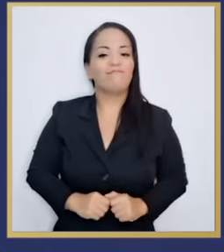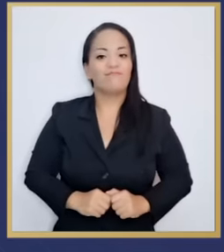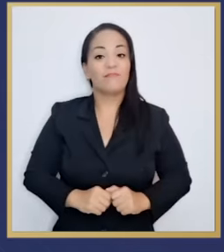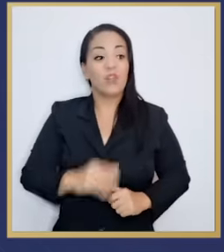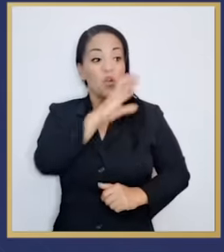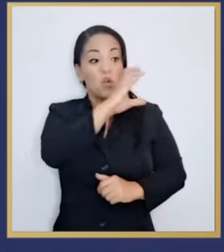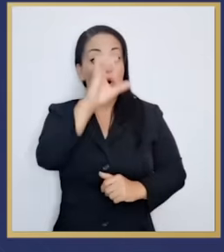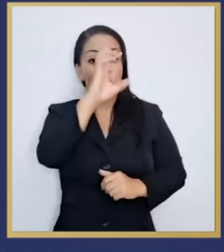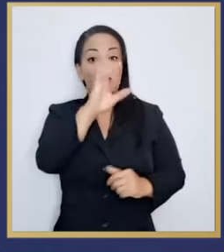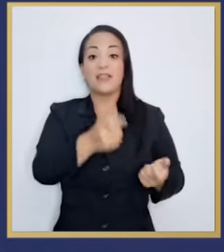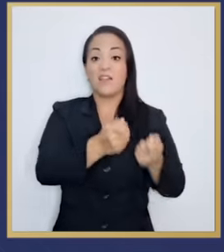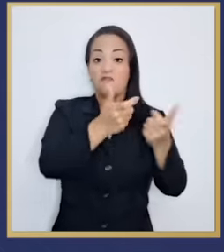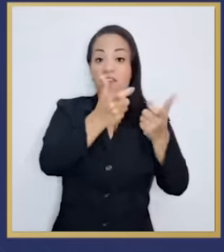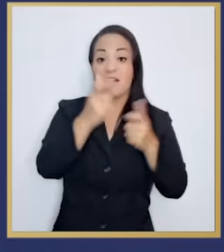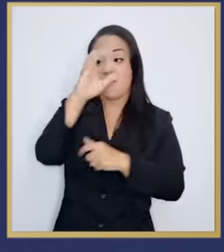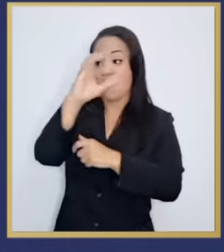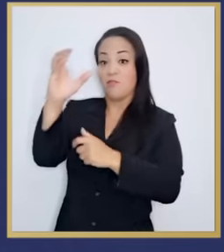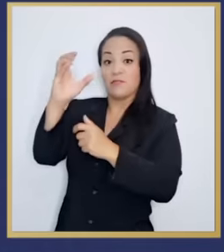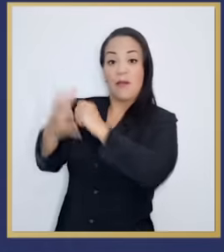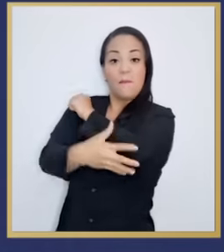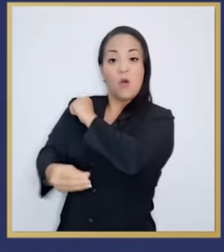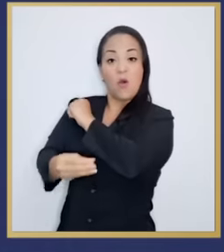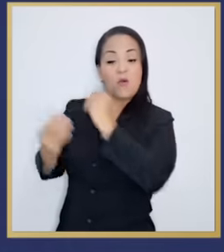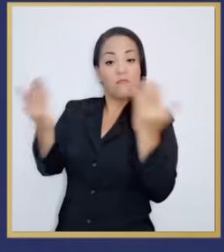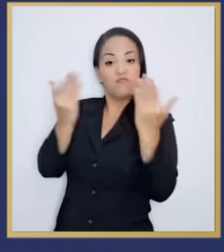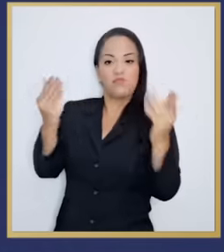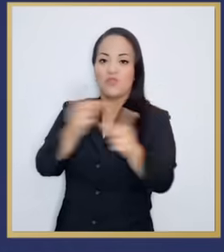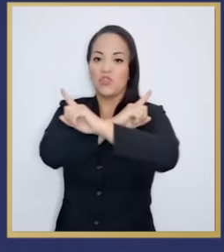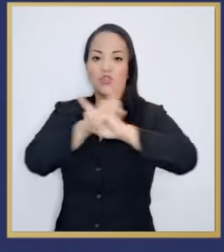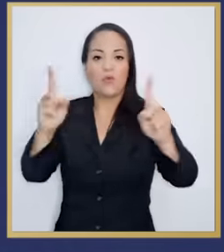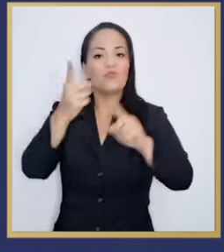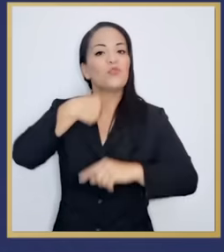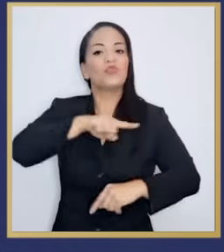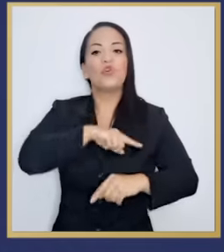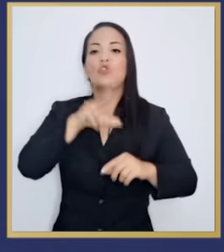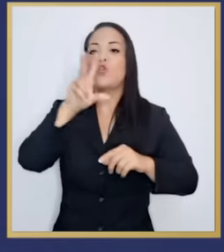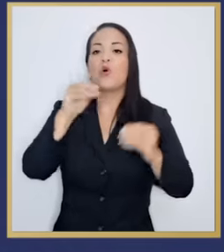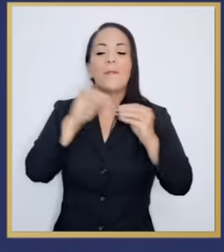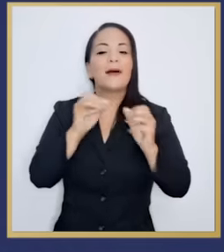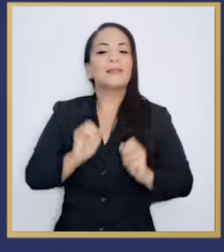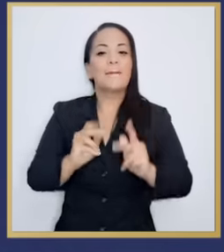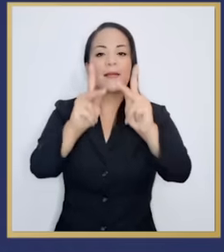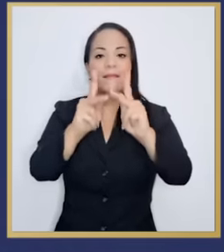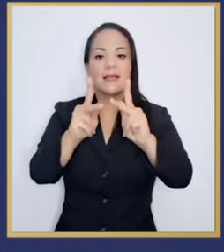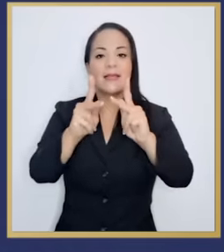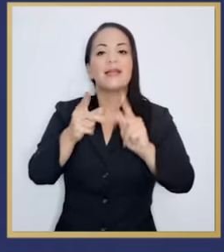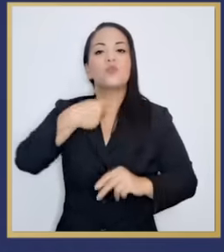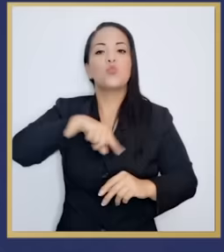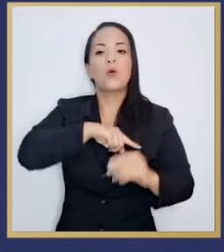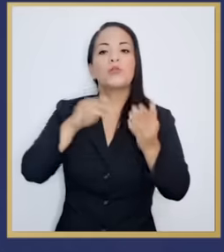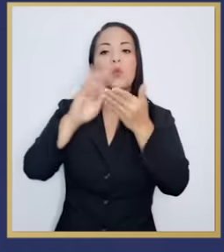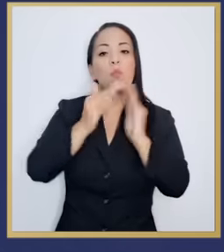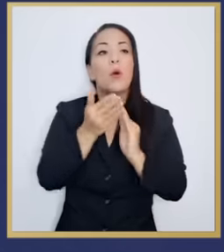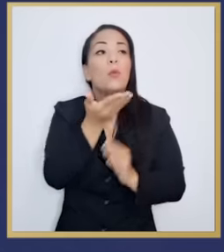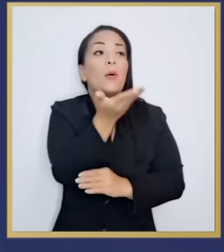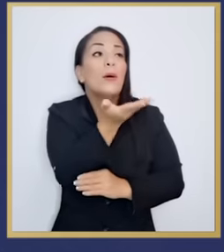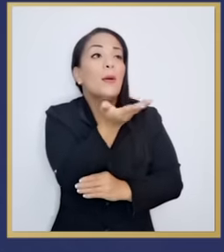a la parte costa pobre no vamos a permitir que nuestro pueblo mendigue